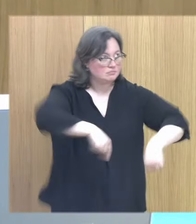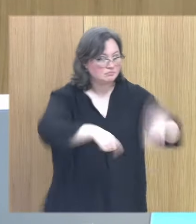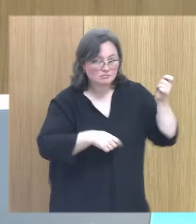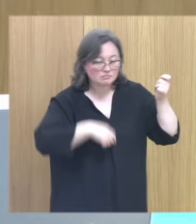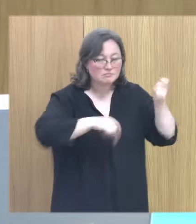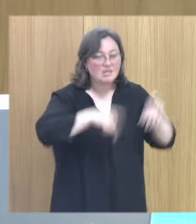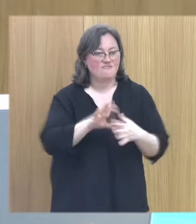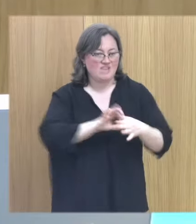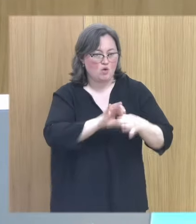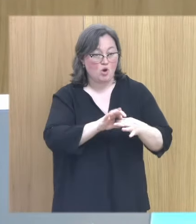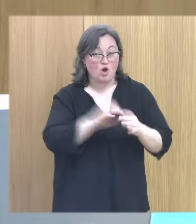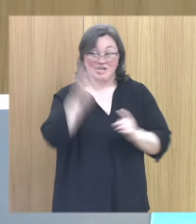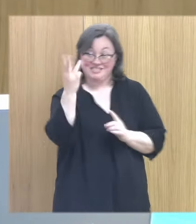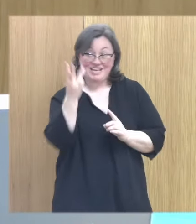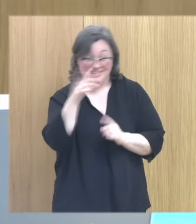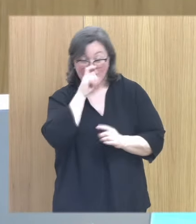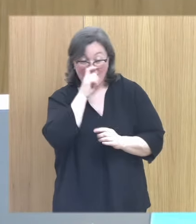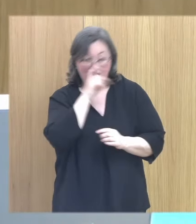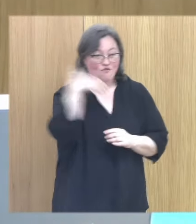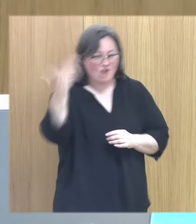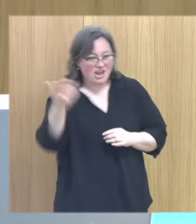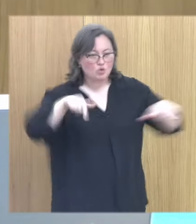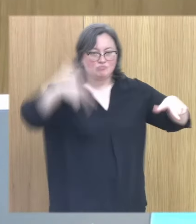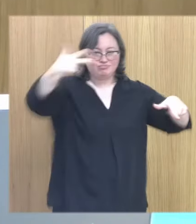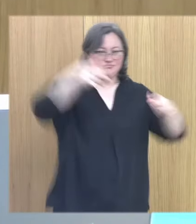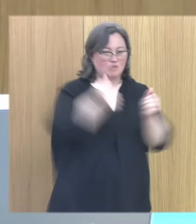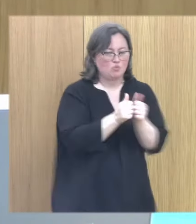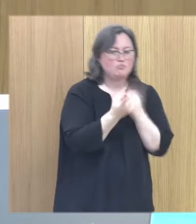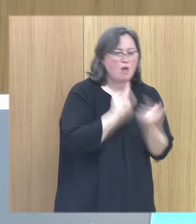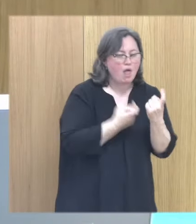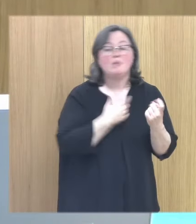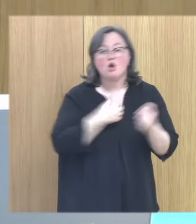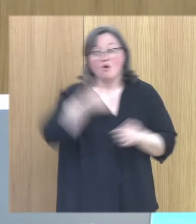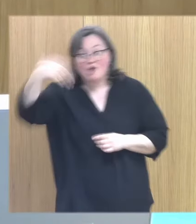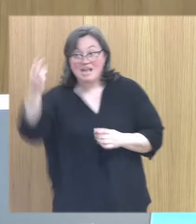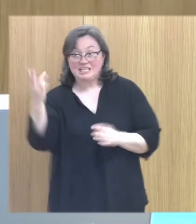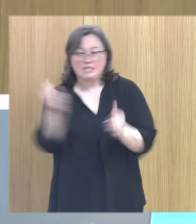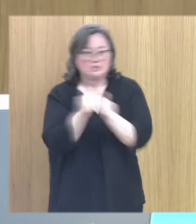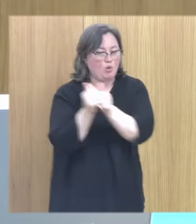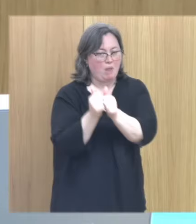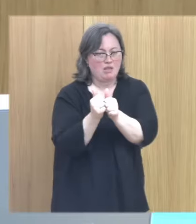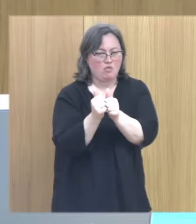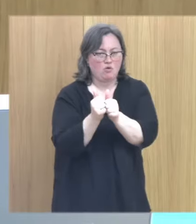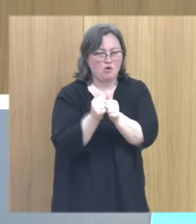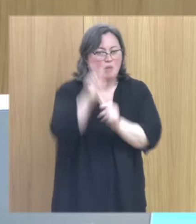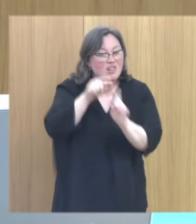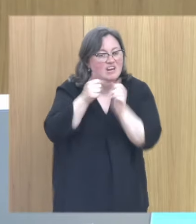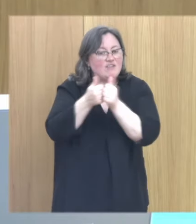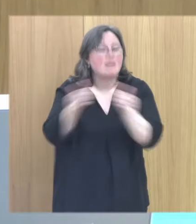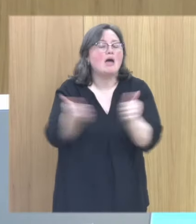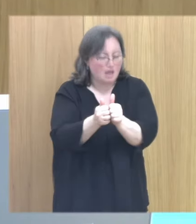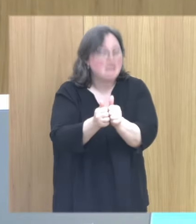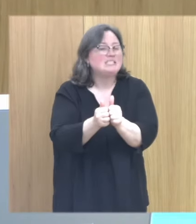tenga vínculo de esos tres de fuera no de ti sino de esos tres de fuera y garantizar que ese niño esté acompañado durante todo el tiempo por esa persona con la que sí